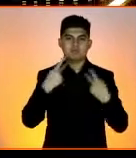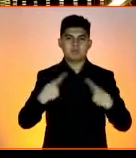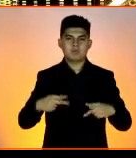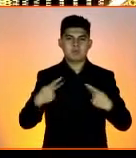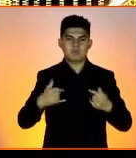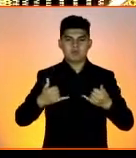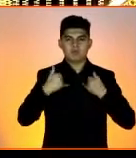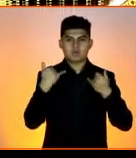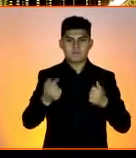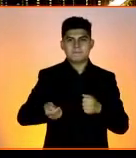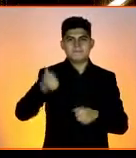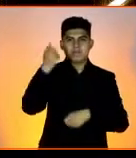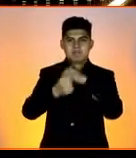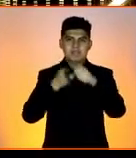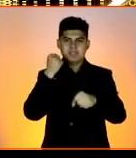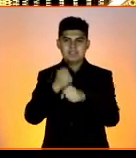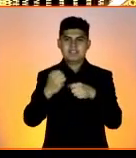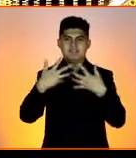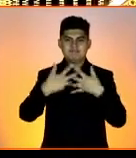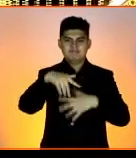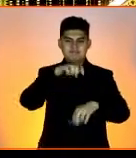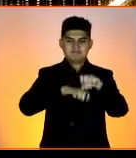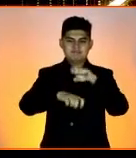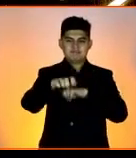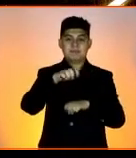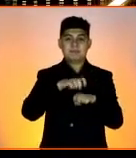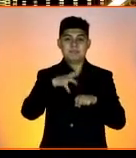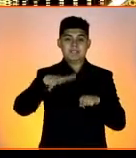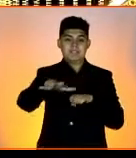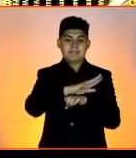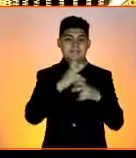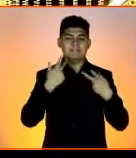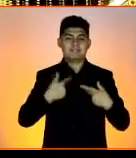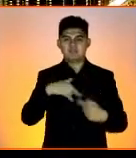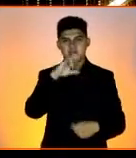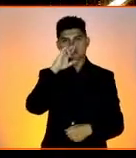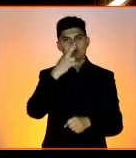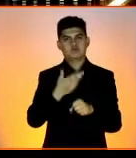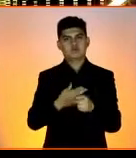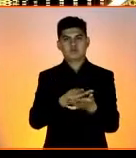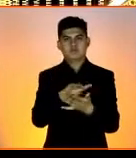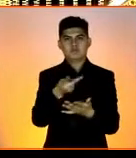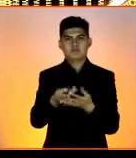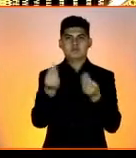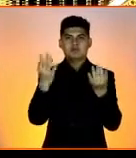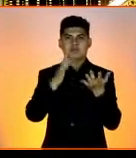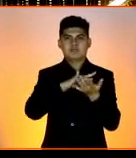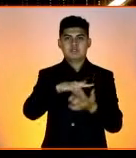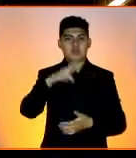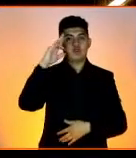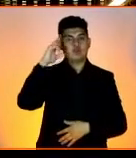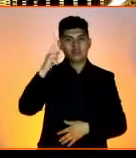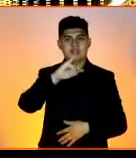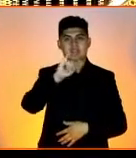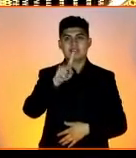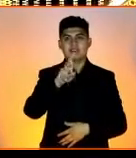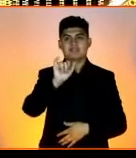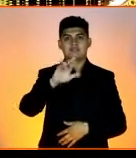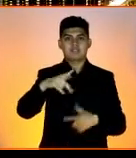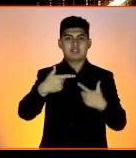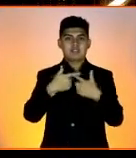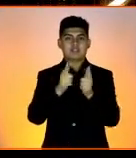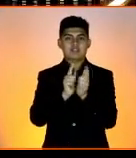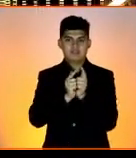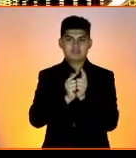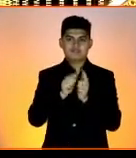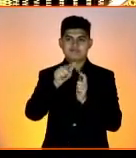Y este es nuestro primer año siendo reconocidos como una empresa socialmente responsable. Gracias. Hola, yo soy Javier Contreras del Grupo Rancho 17